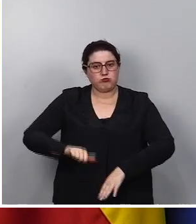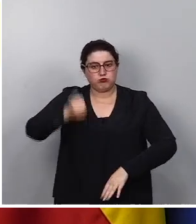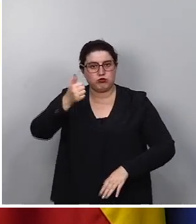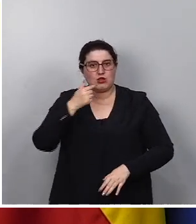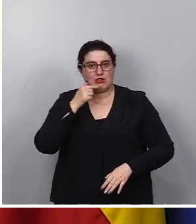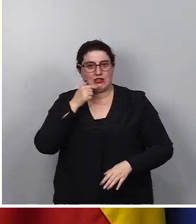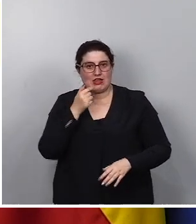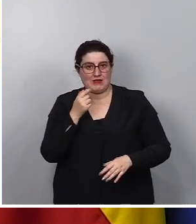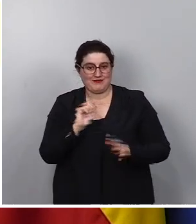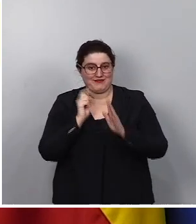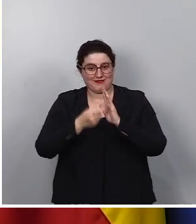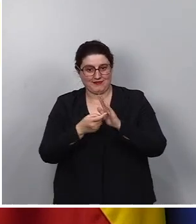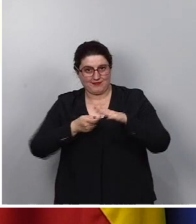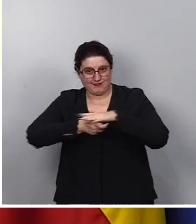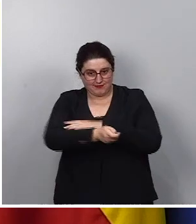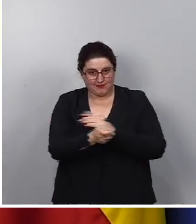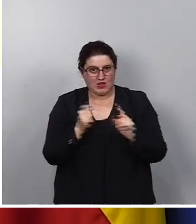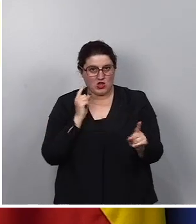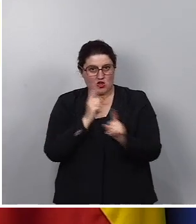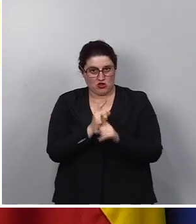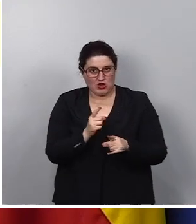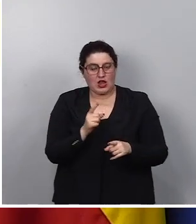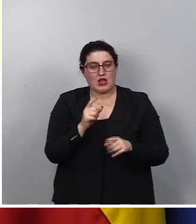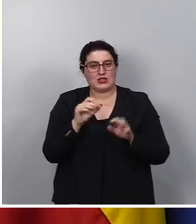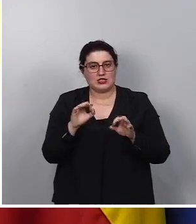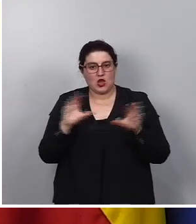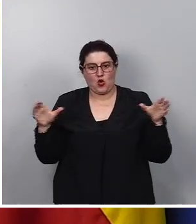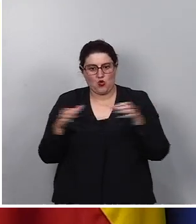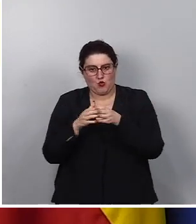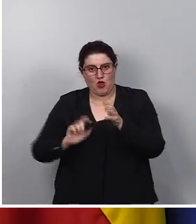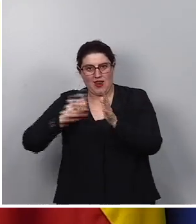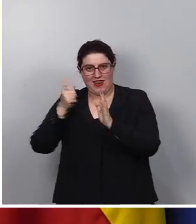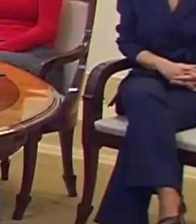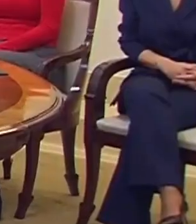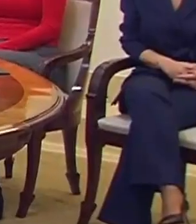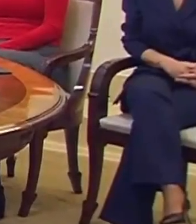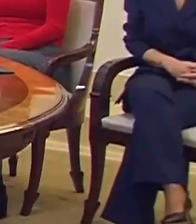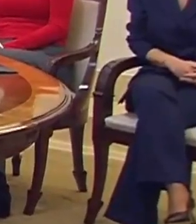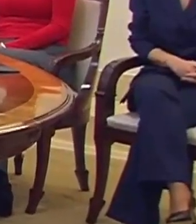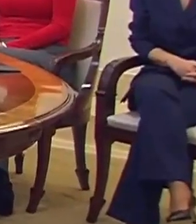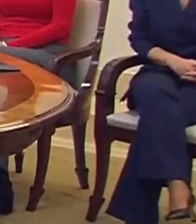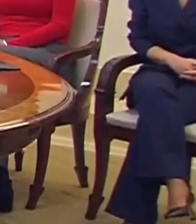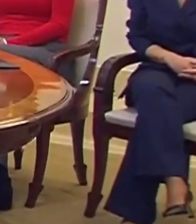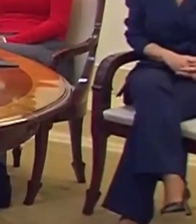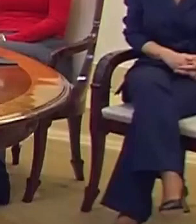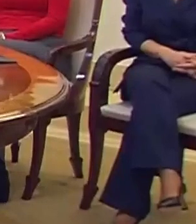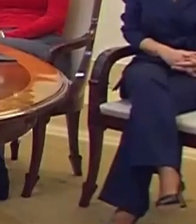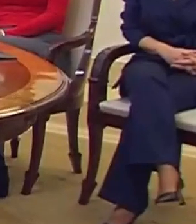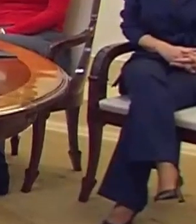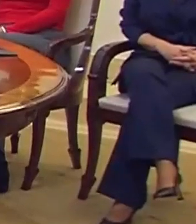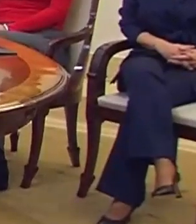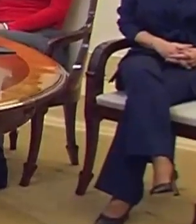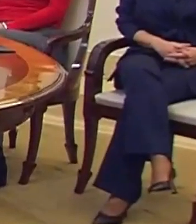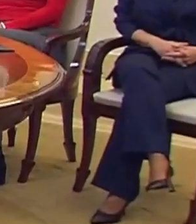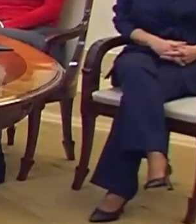recurso, avalándolo el Consejo de Estado contra el conjunto de esta ley de derogación. Por ejemplo, esta nueva ley de Aragón retira